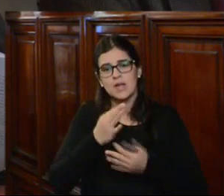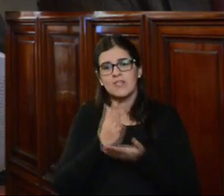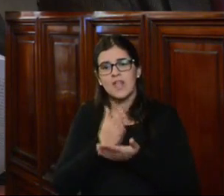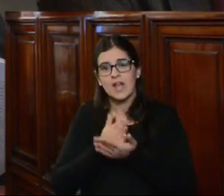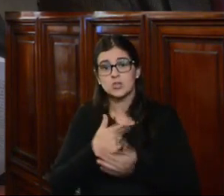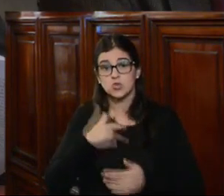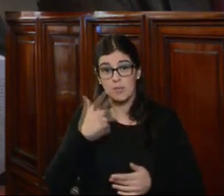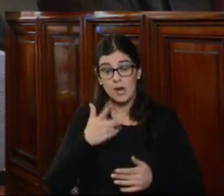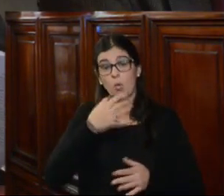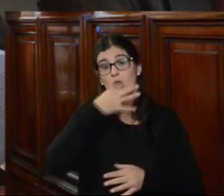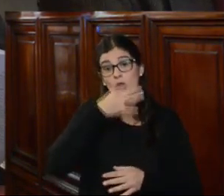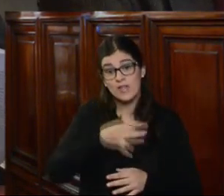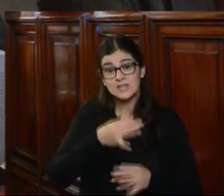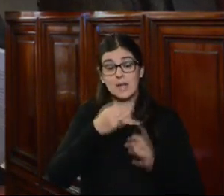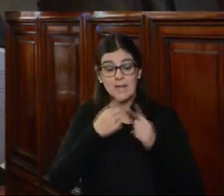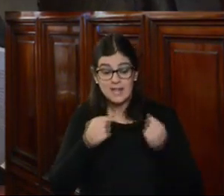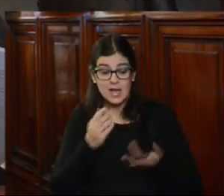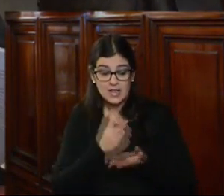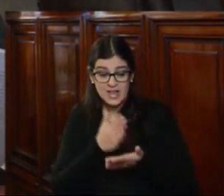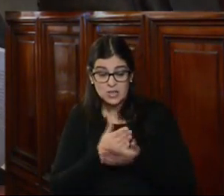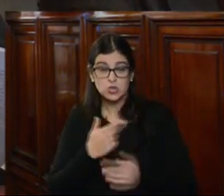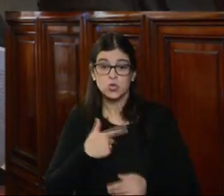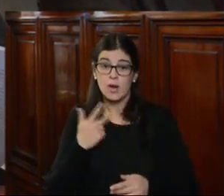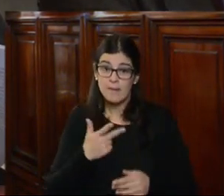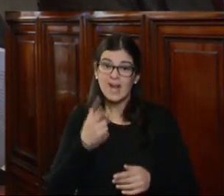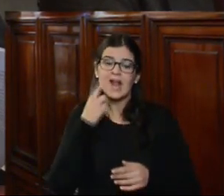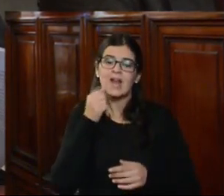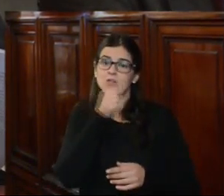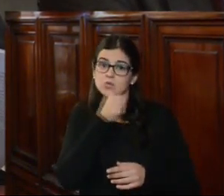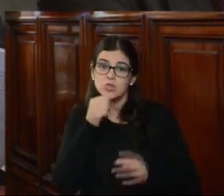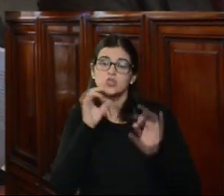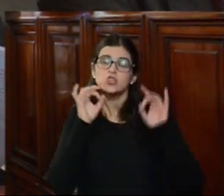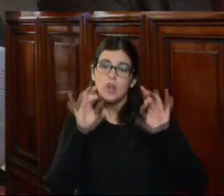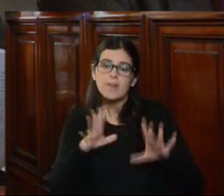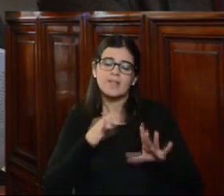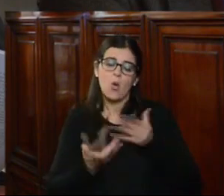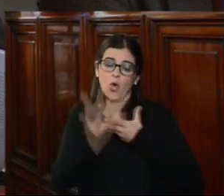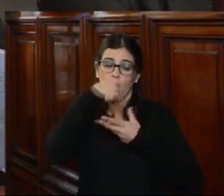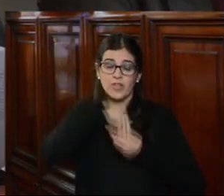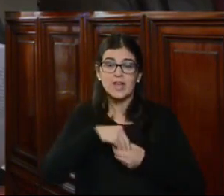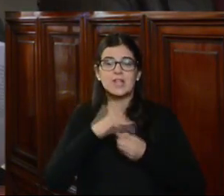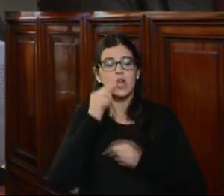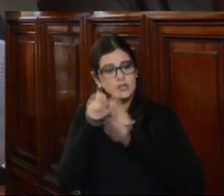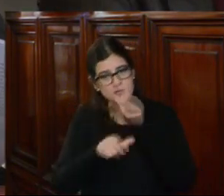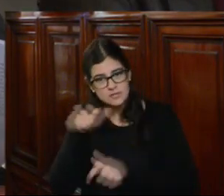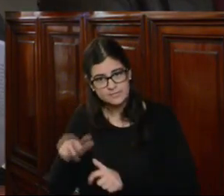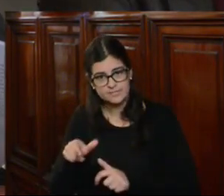cuando dice que en materia de derechos humanos la reparación solamente tiene un contenido civil.